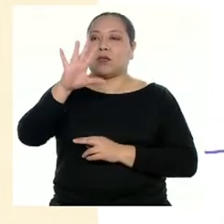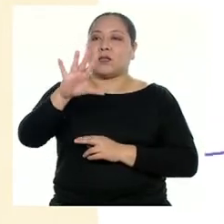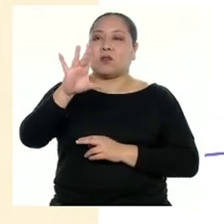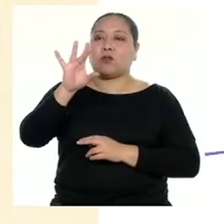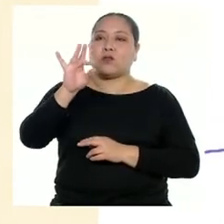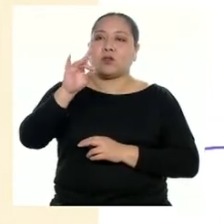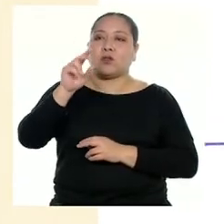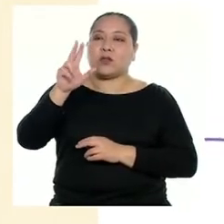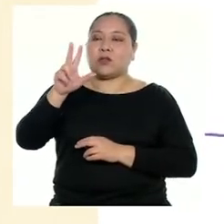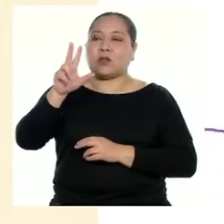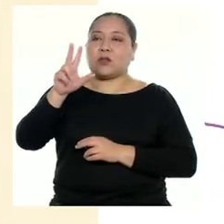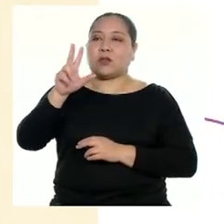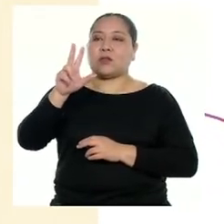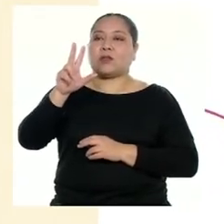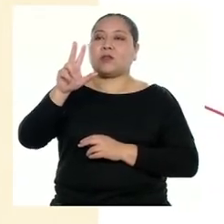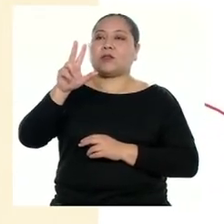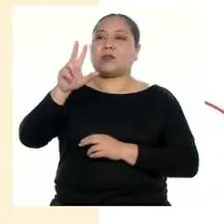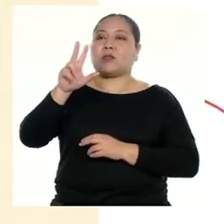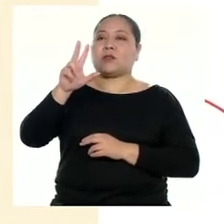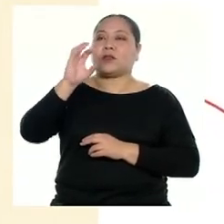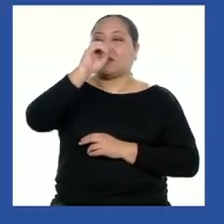583 diez milésimos.